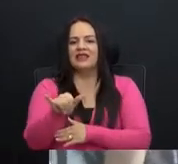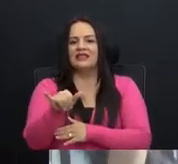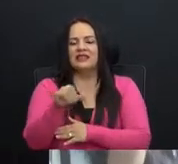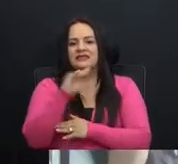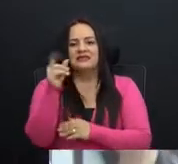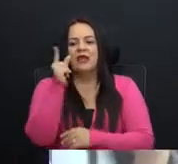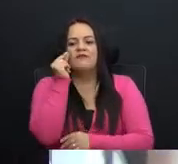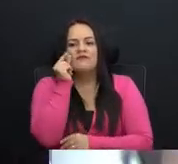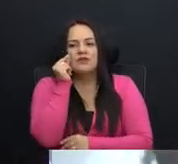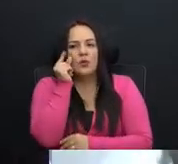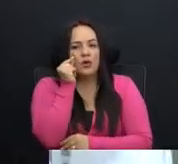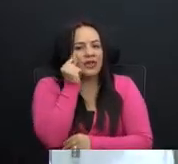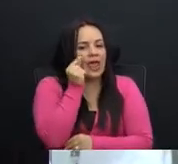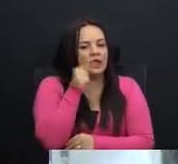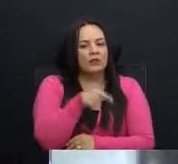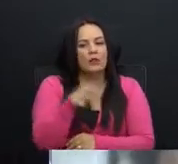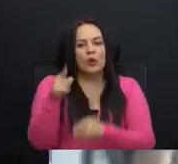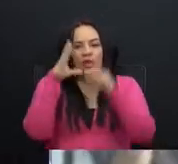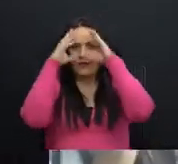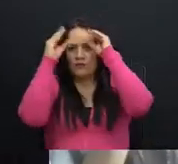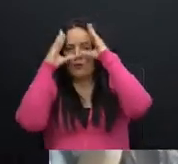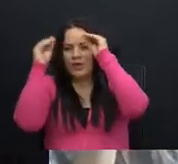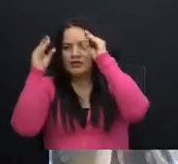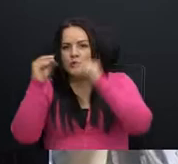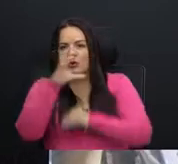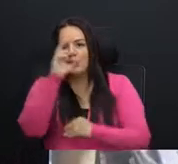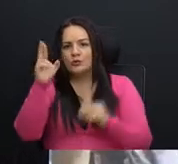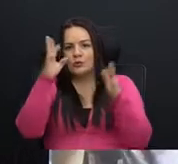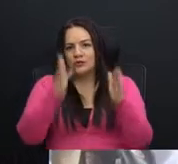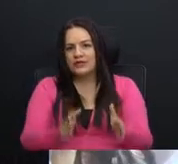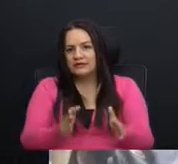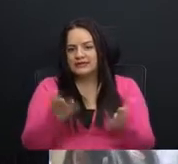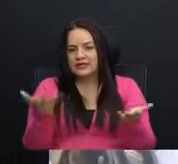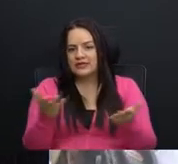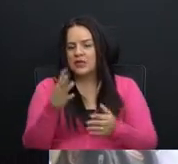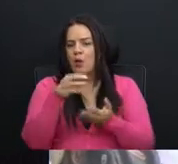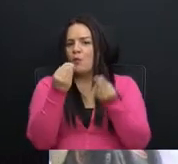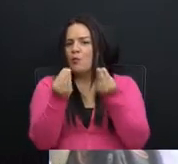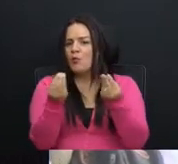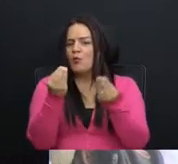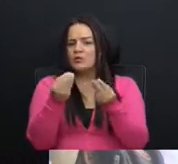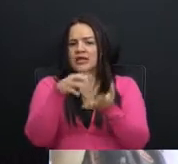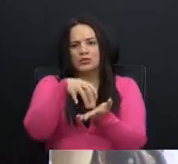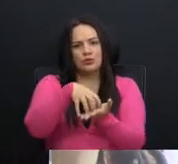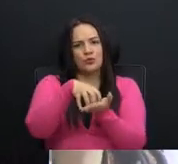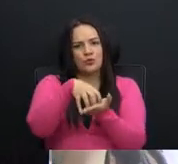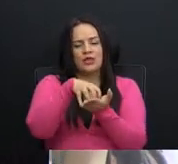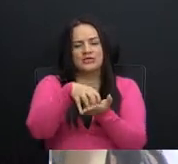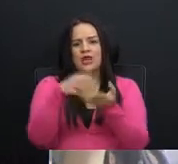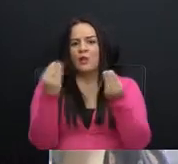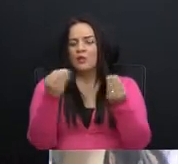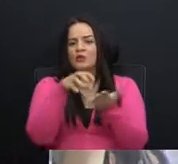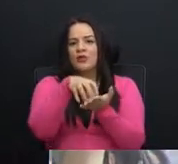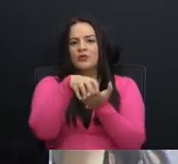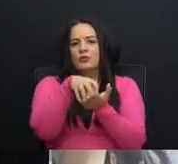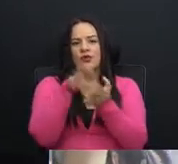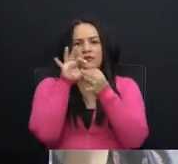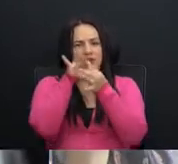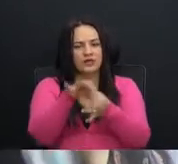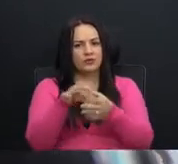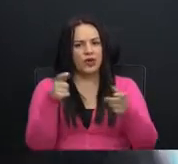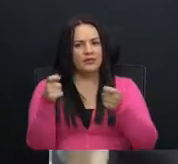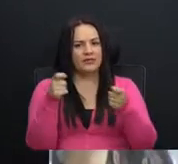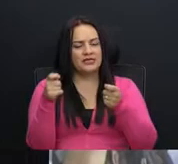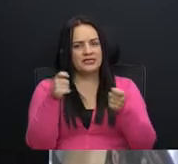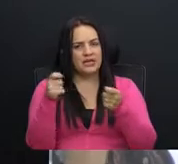fisgoneando los datos de los costarricenses? Son muchas las dudas, muchísimas las dudas que se ciernen sobre la administración del presidente